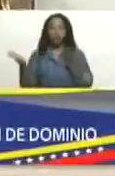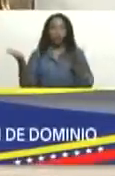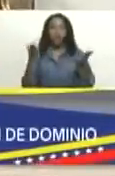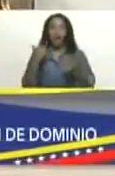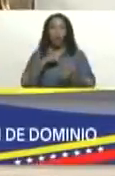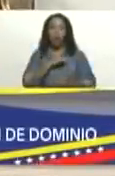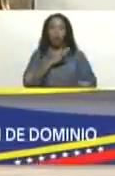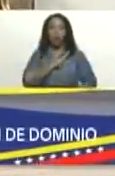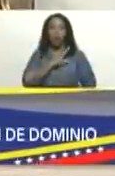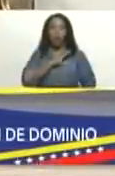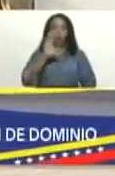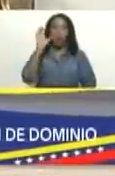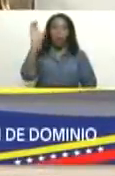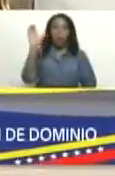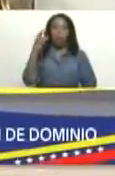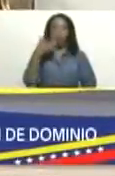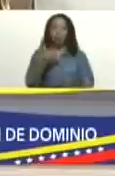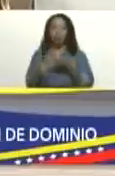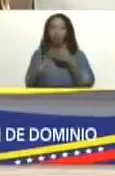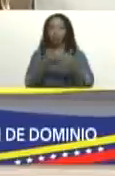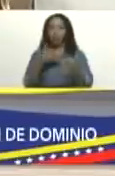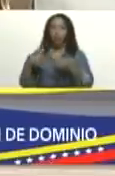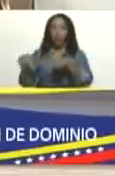nuestra patria. Estén donde estén